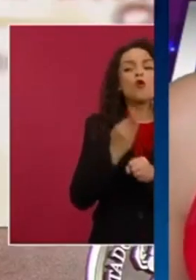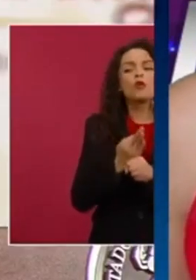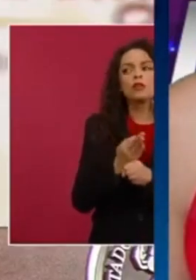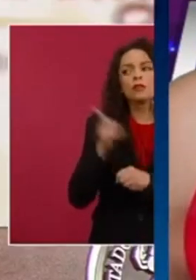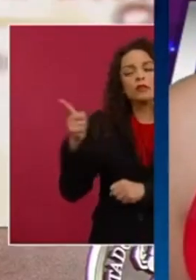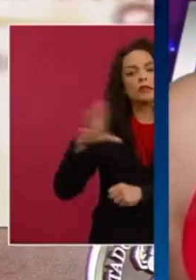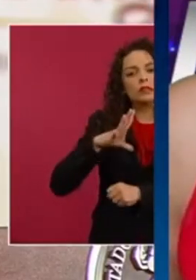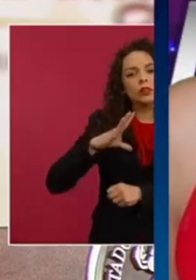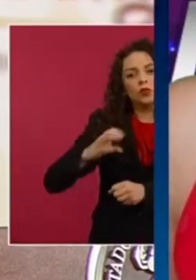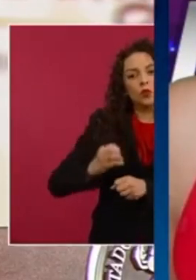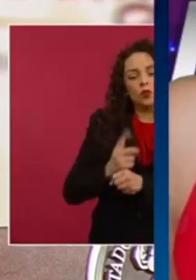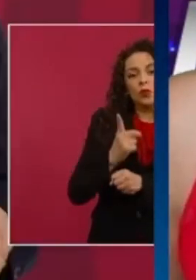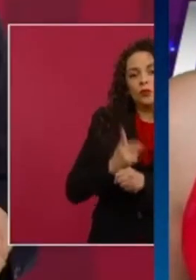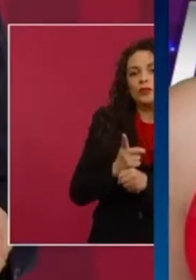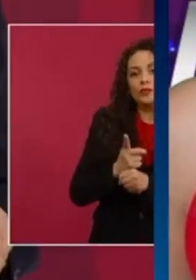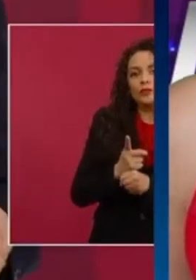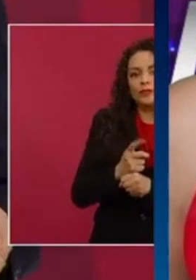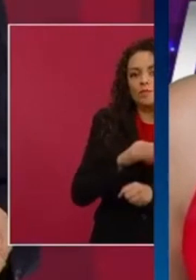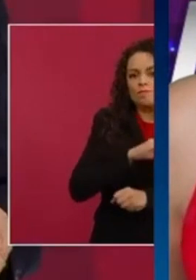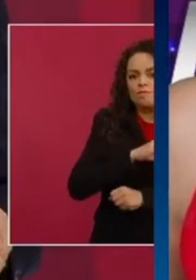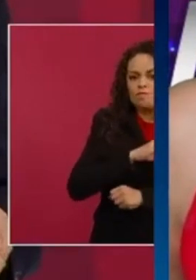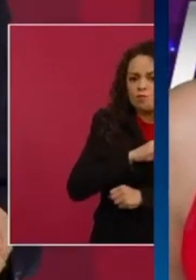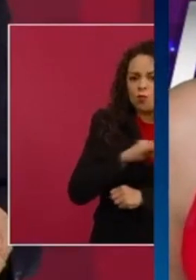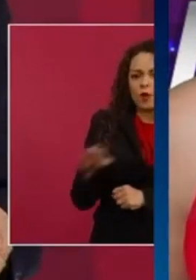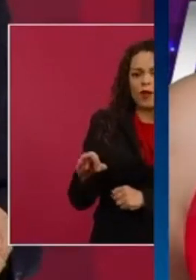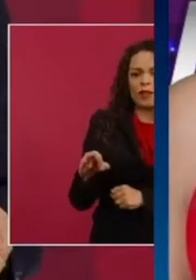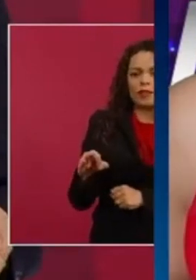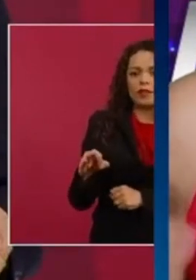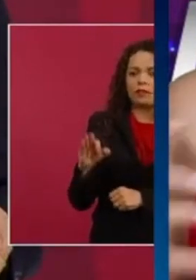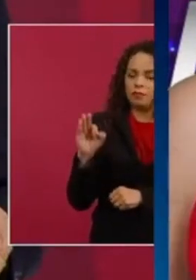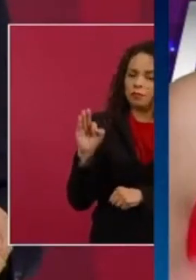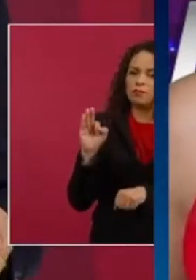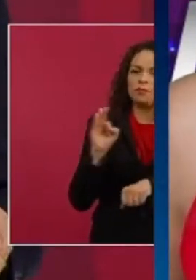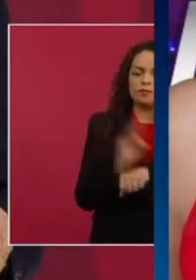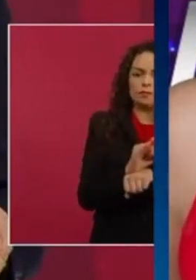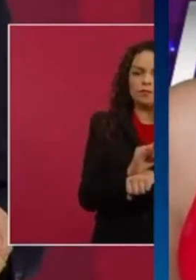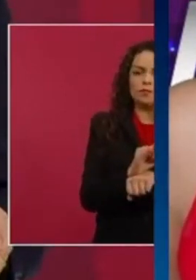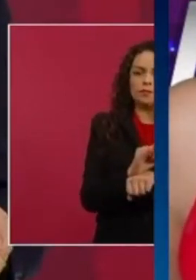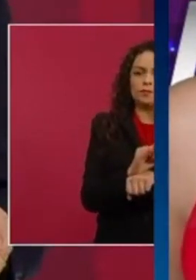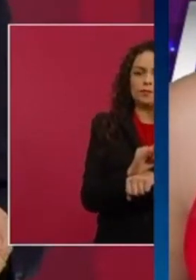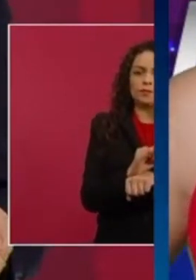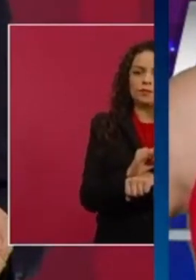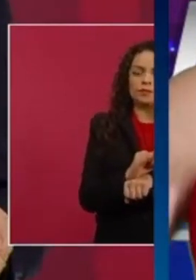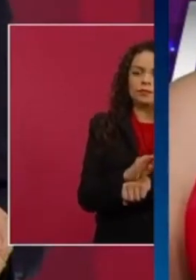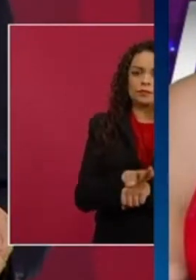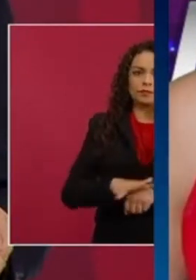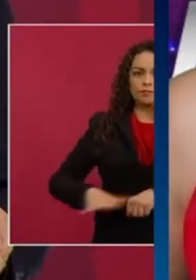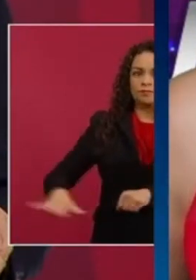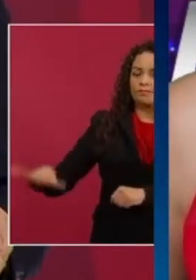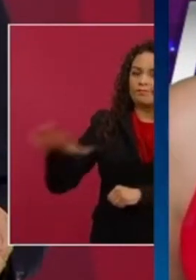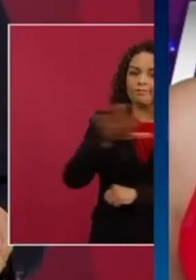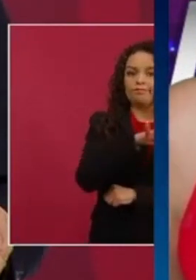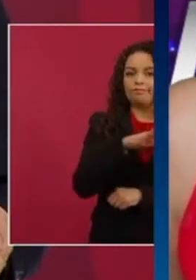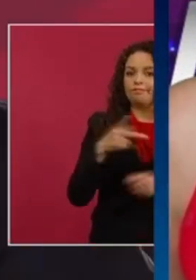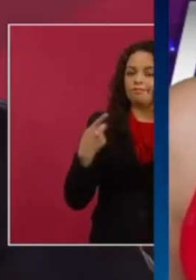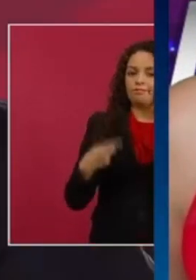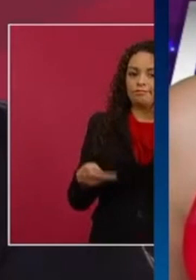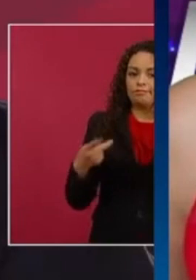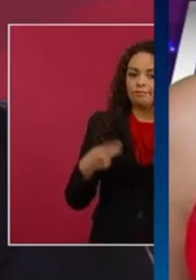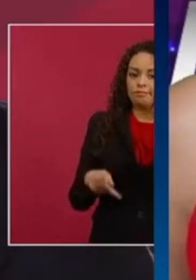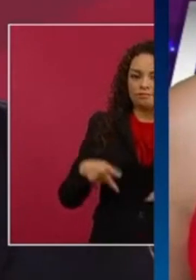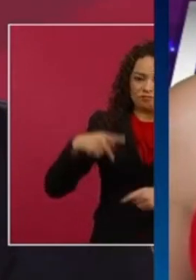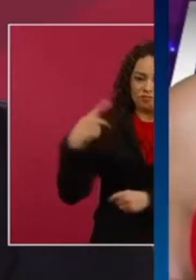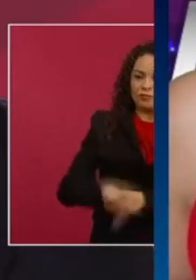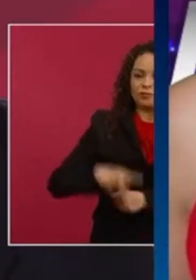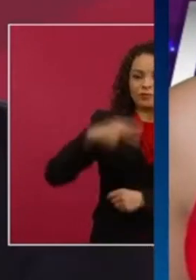bueno, pues al verlo joven, entrando la mañanera, luchó un todo echado para adelante, impulsando el tema de la reforma